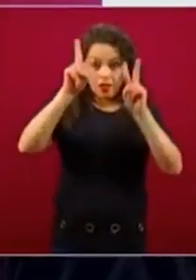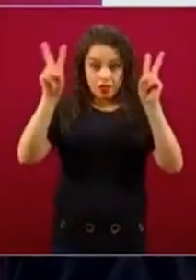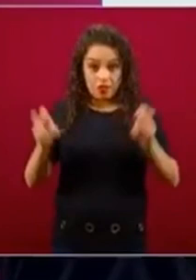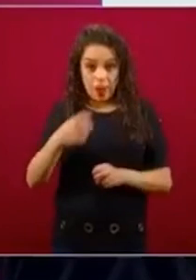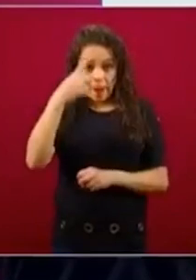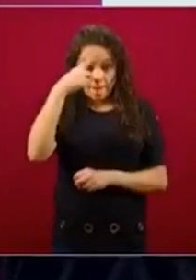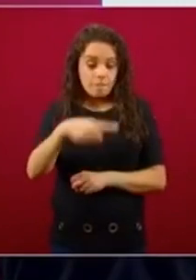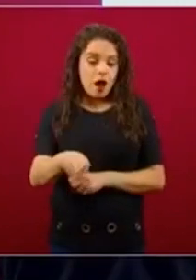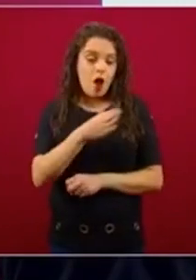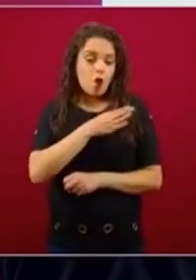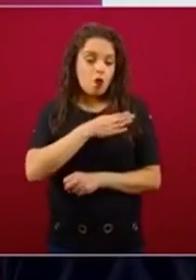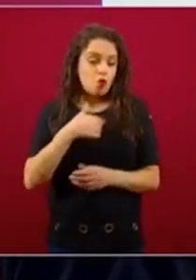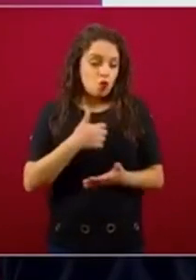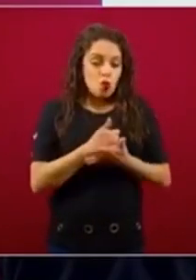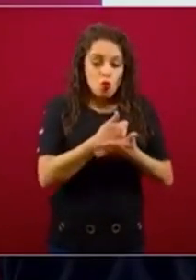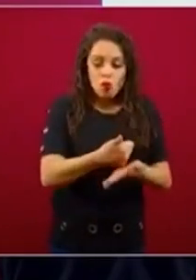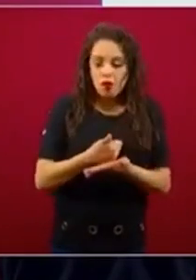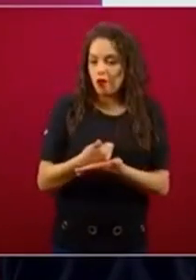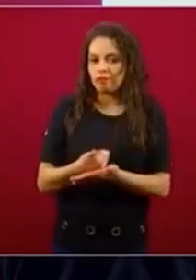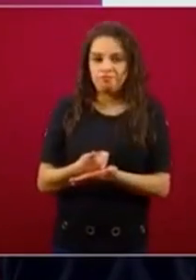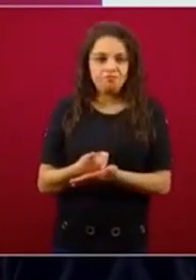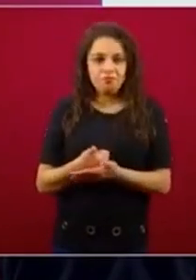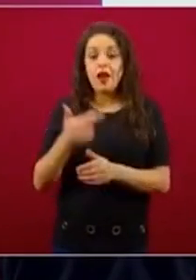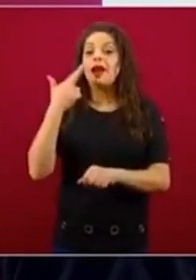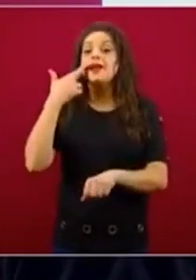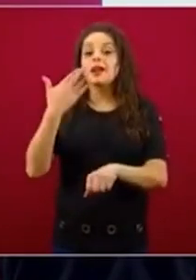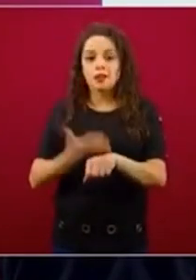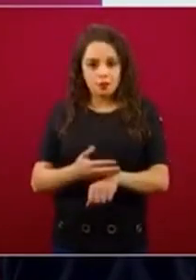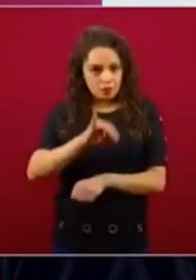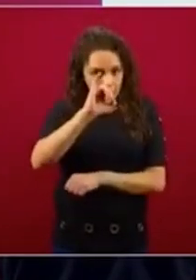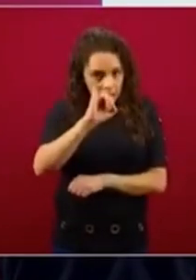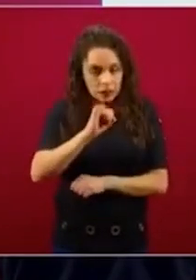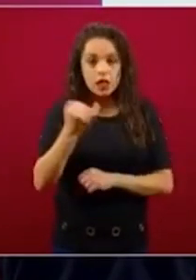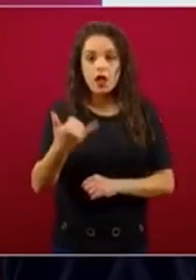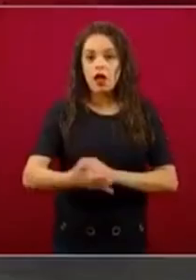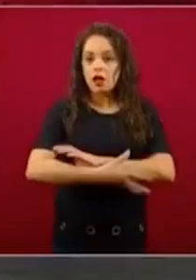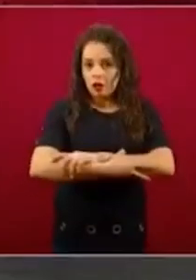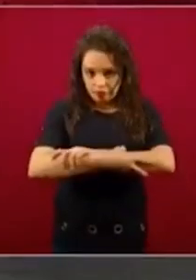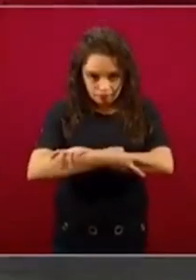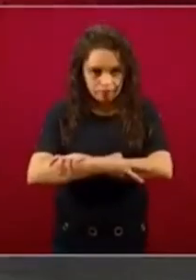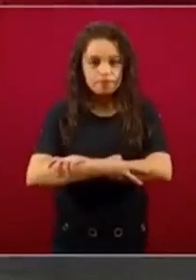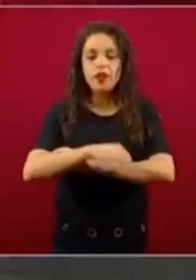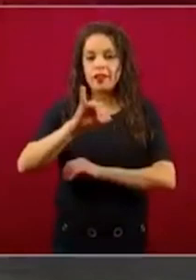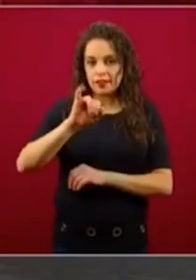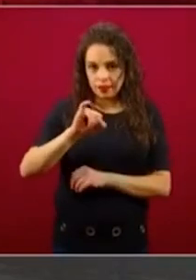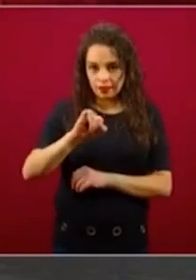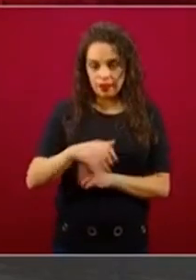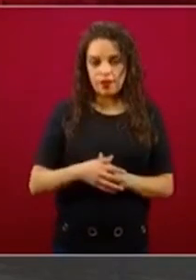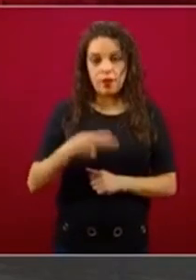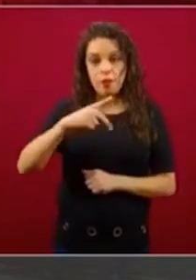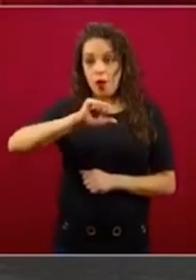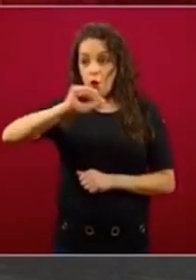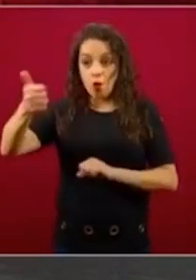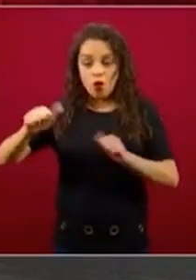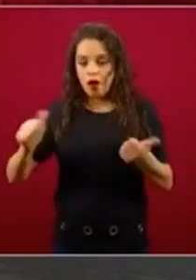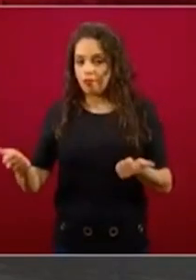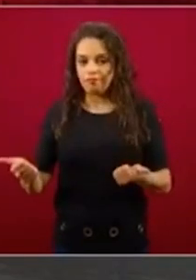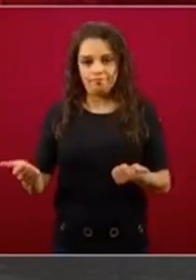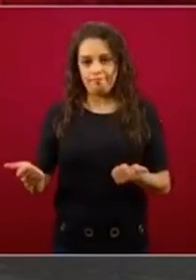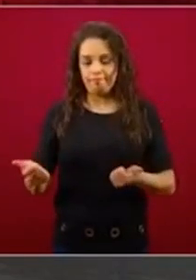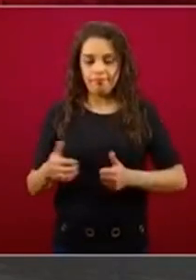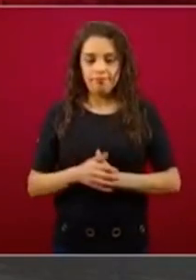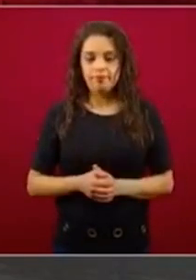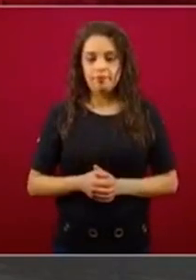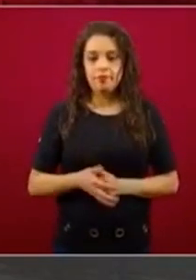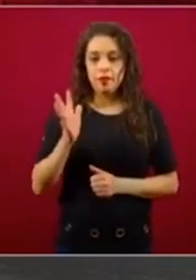sino de responsabilidad y de solidaridad también, pero en otros casos no. En ese sentido, lo ha dicho ya